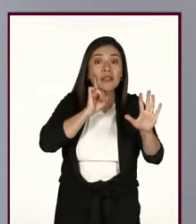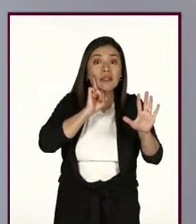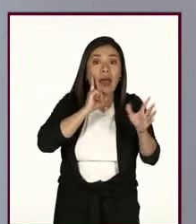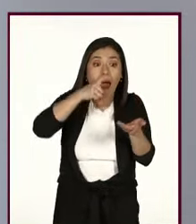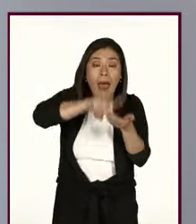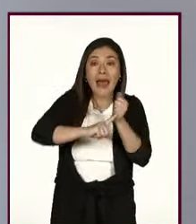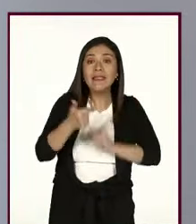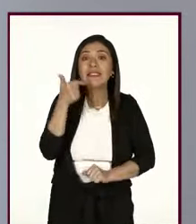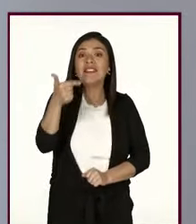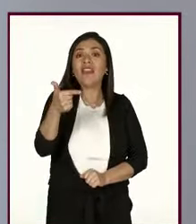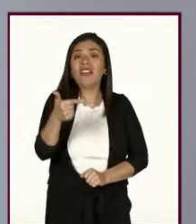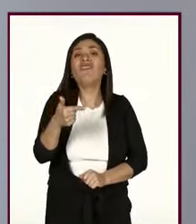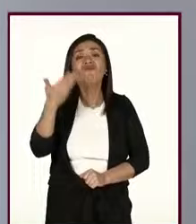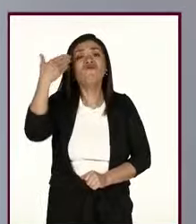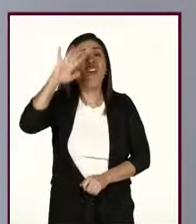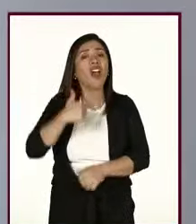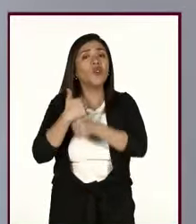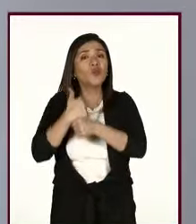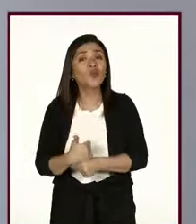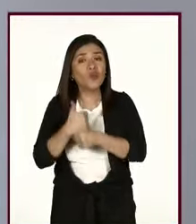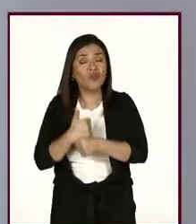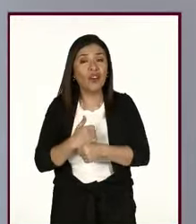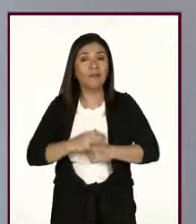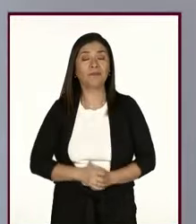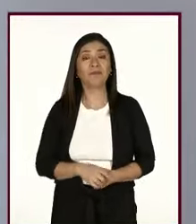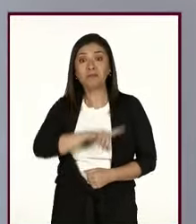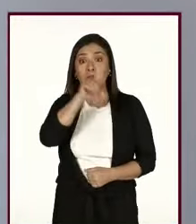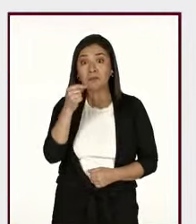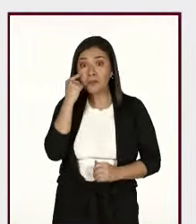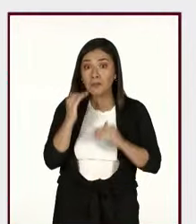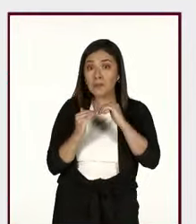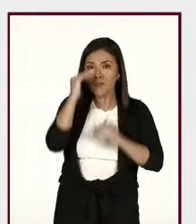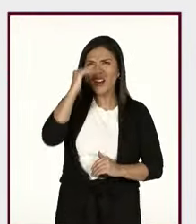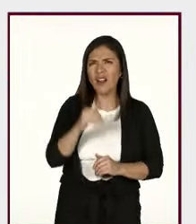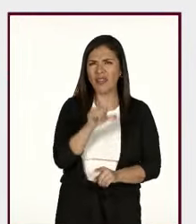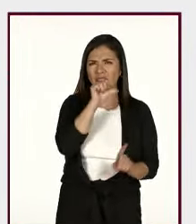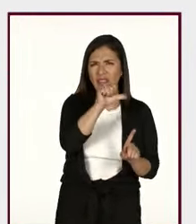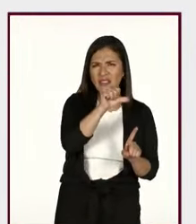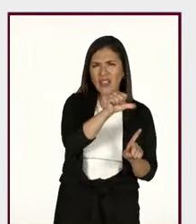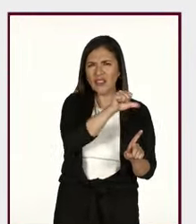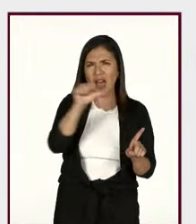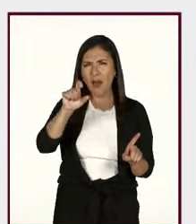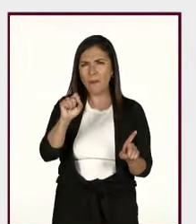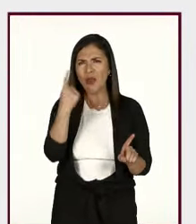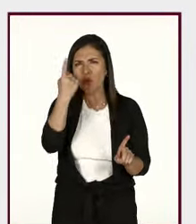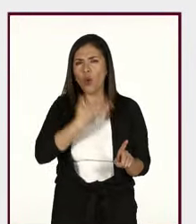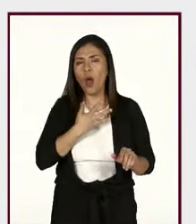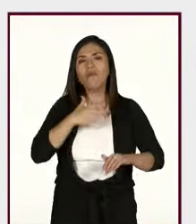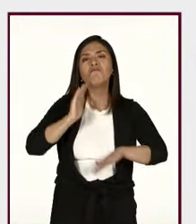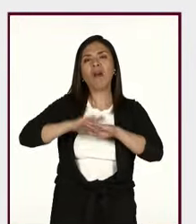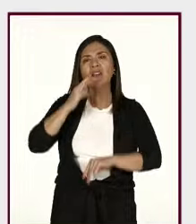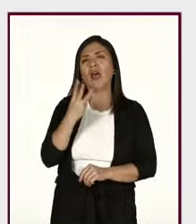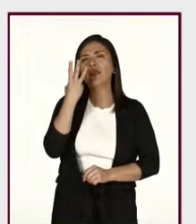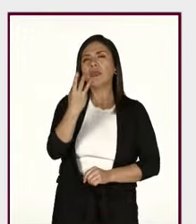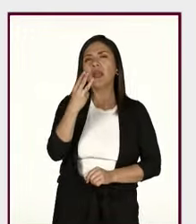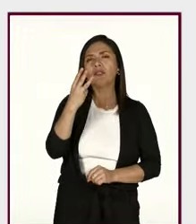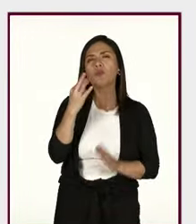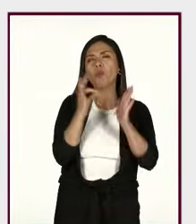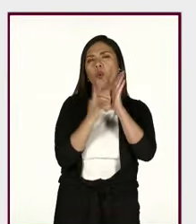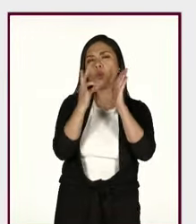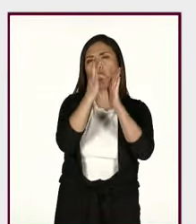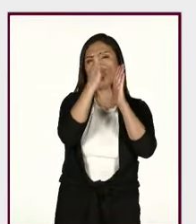ahí tenemos que se incrementó del 16 al 21, se incrementó en 3 puntos